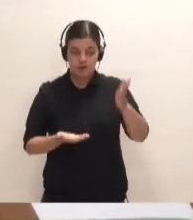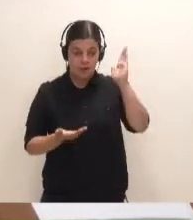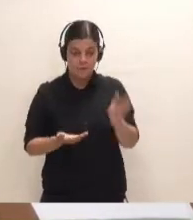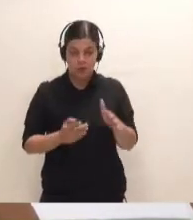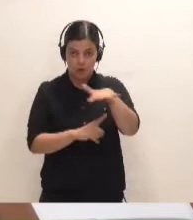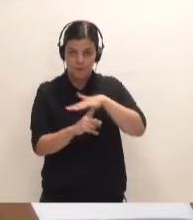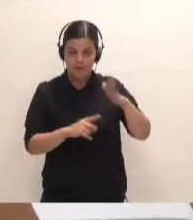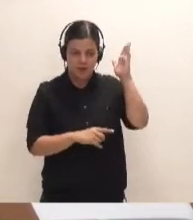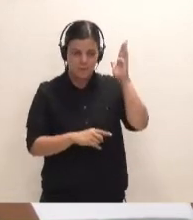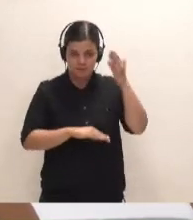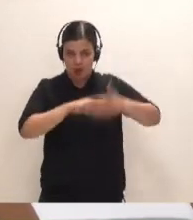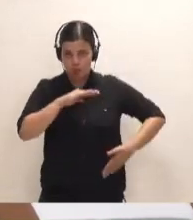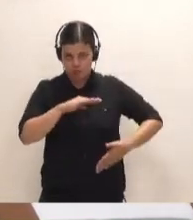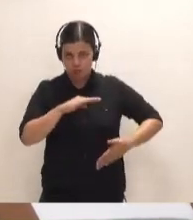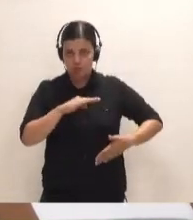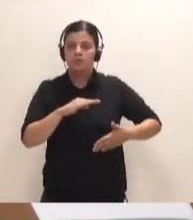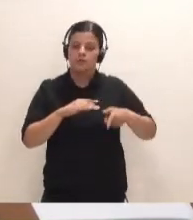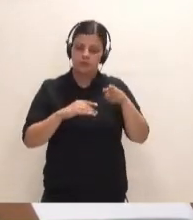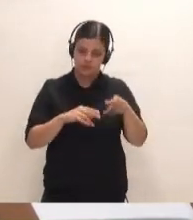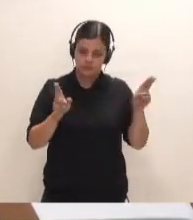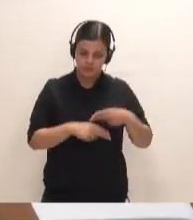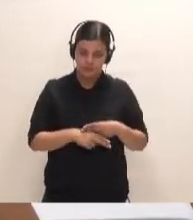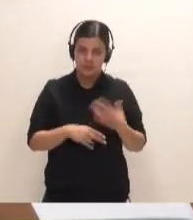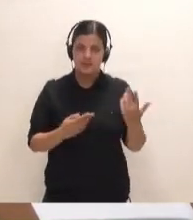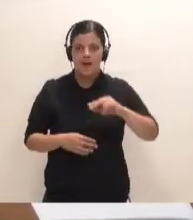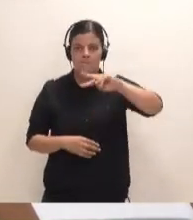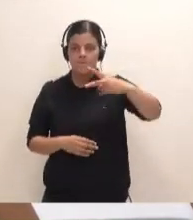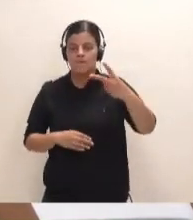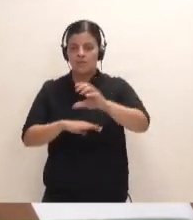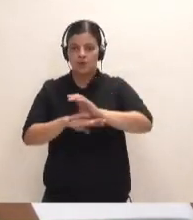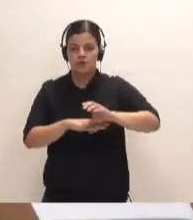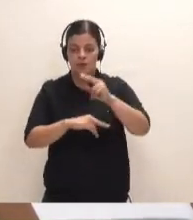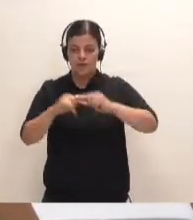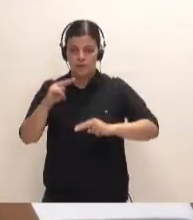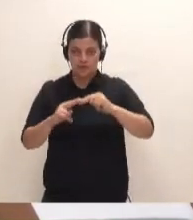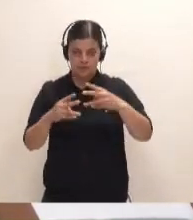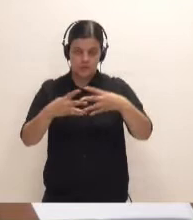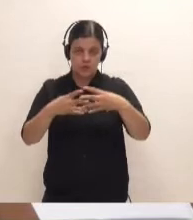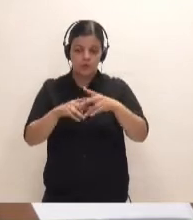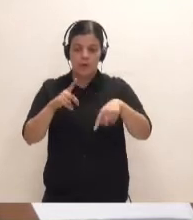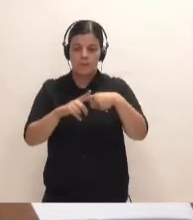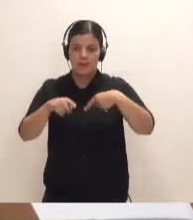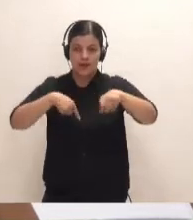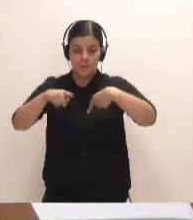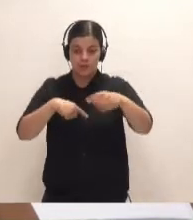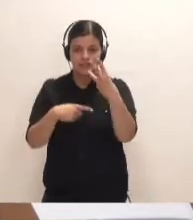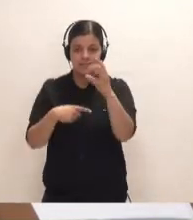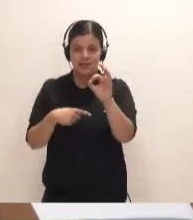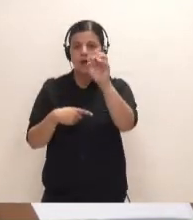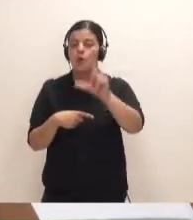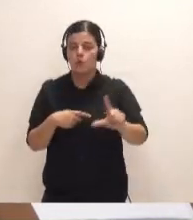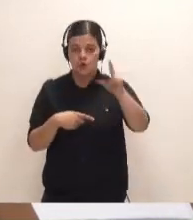ambiental. La Viceconsejería, de hecho, de Infraestructuras y Transporte, el 30 de julio de este año,